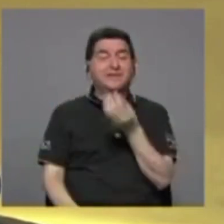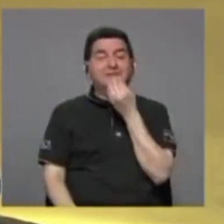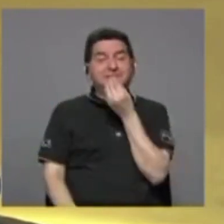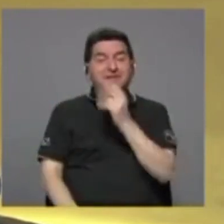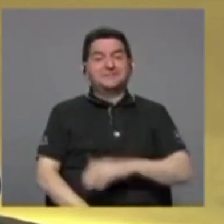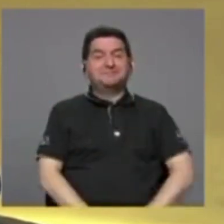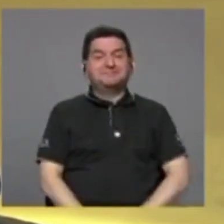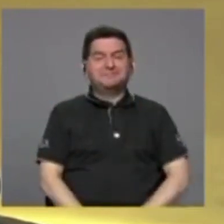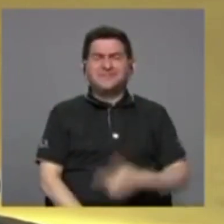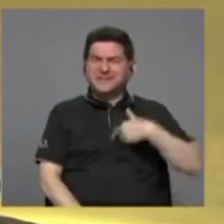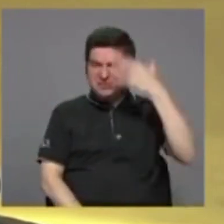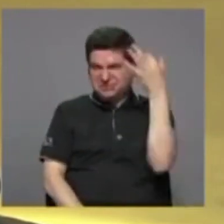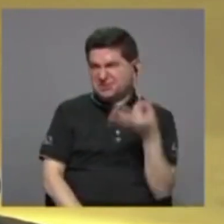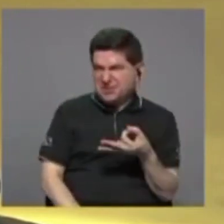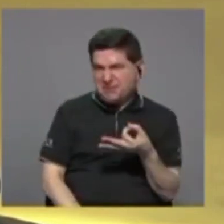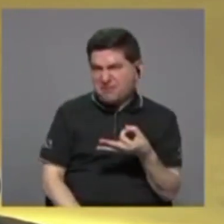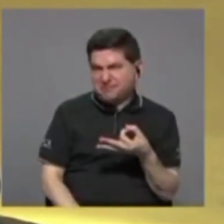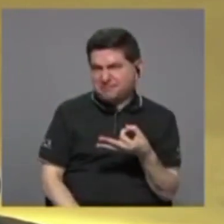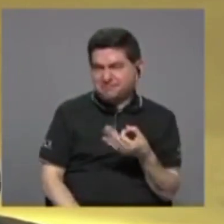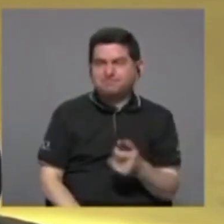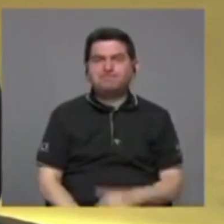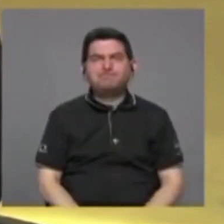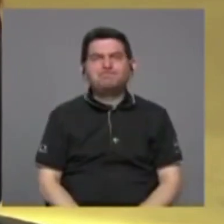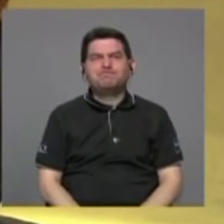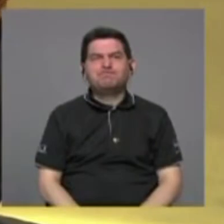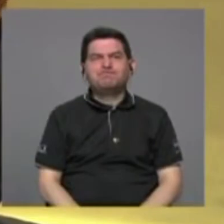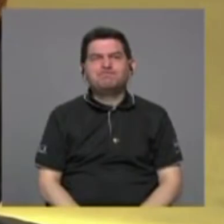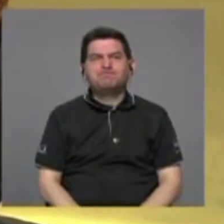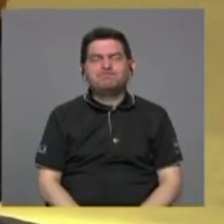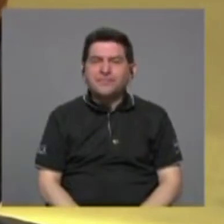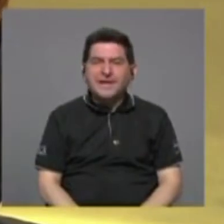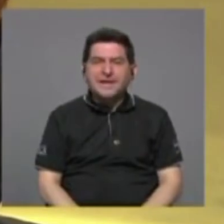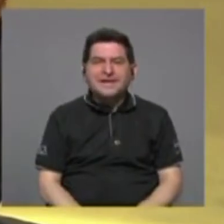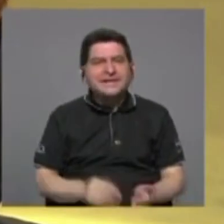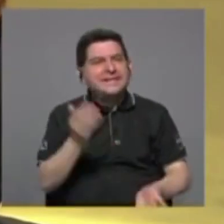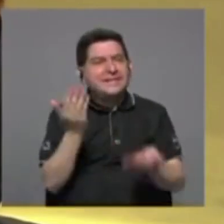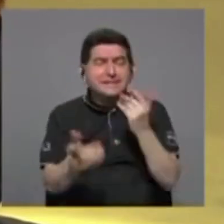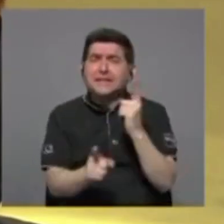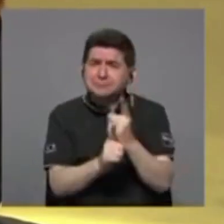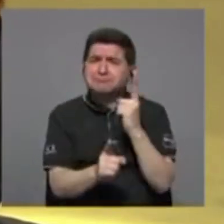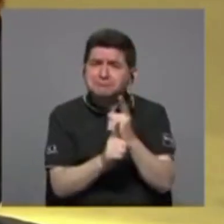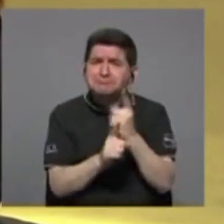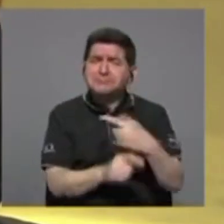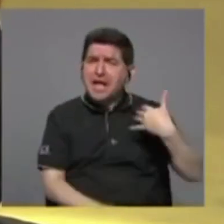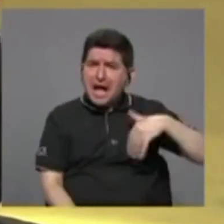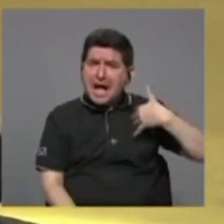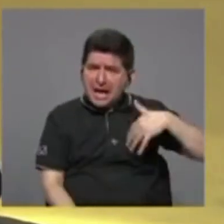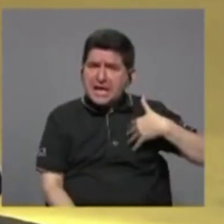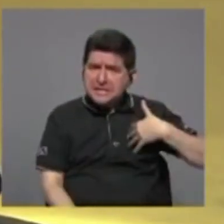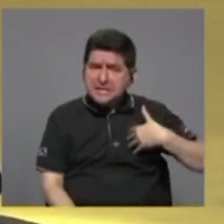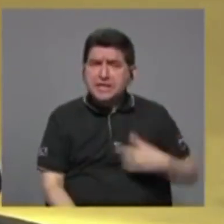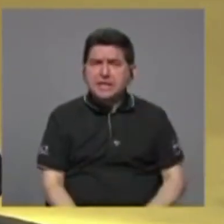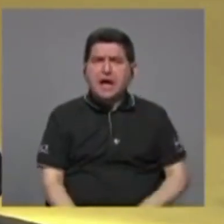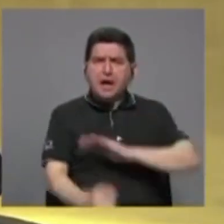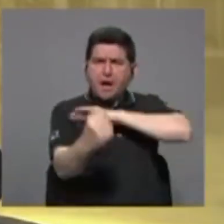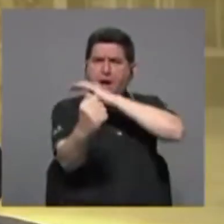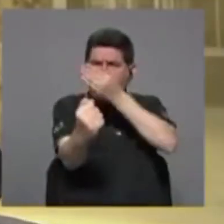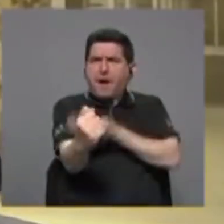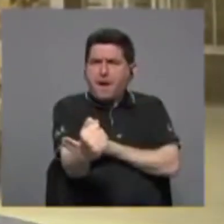parece que hay una... que efectivamente Argentina es una potencia